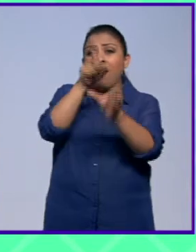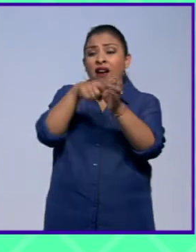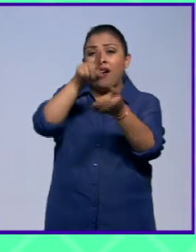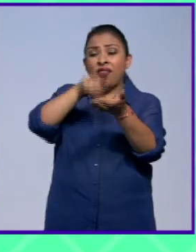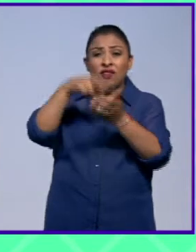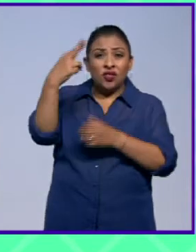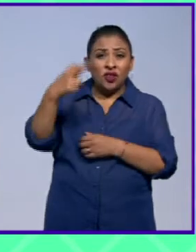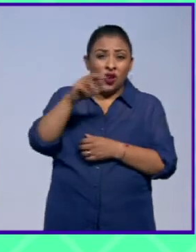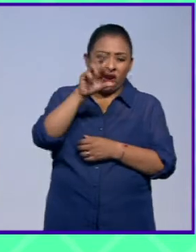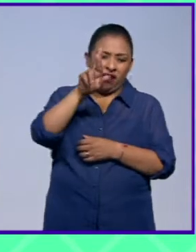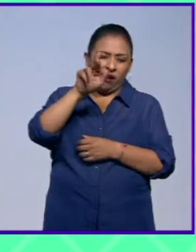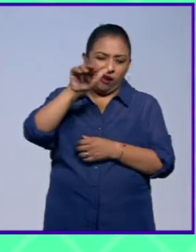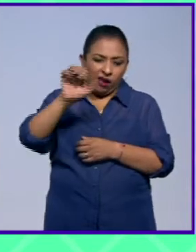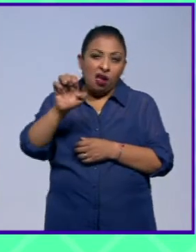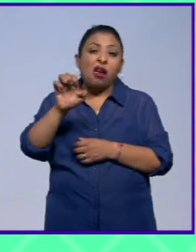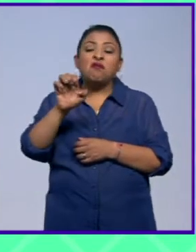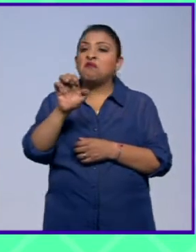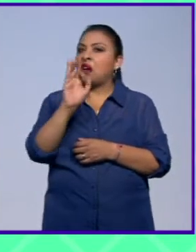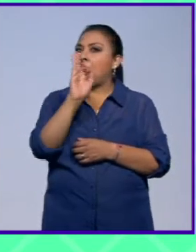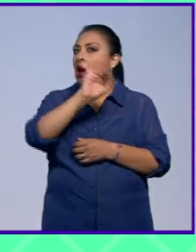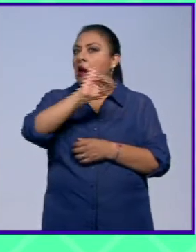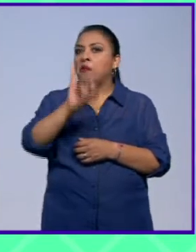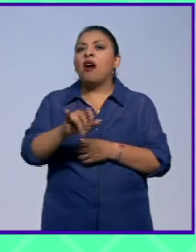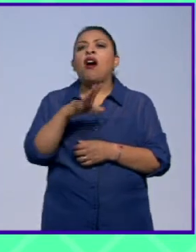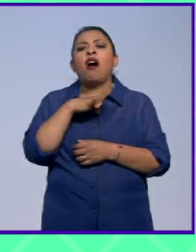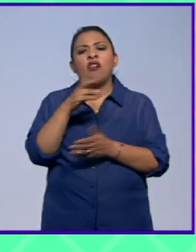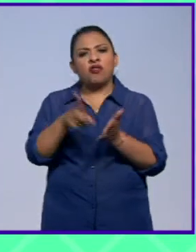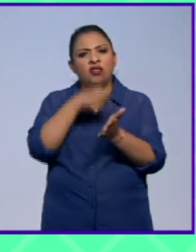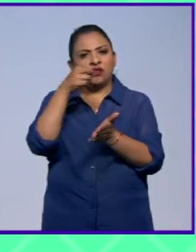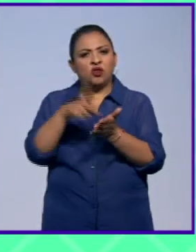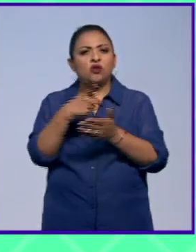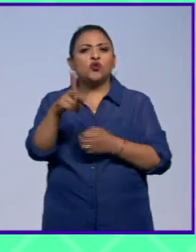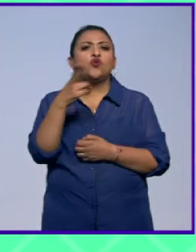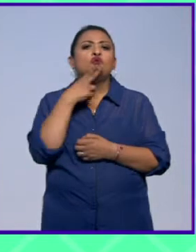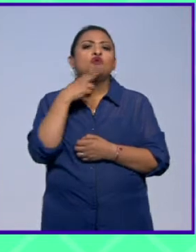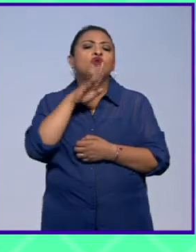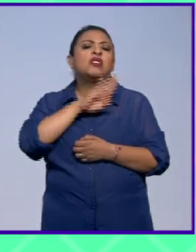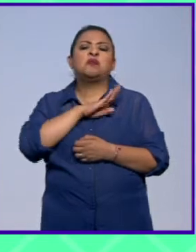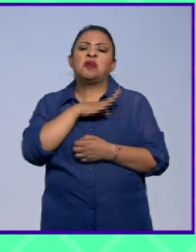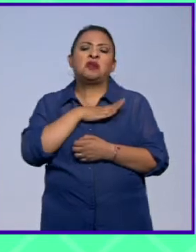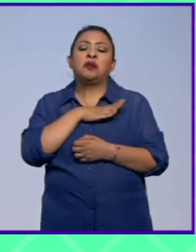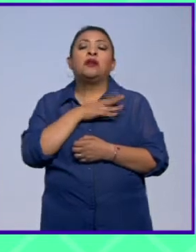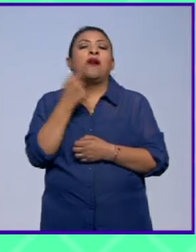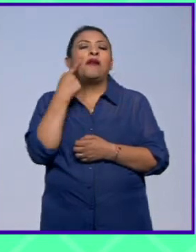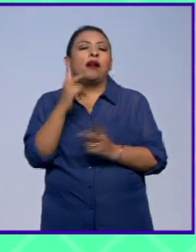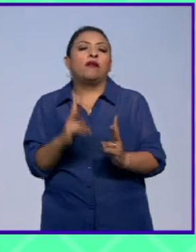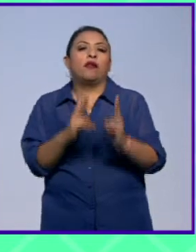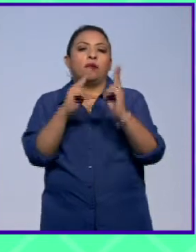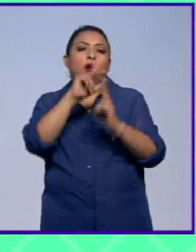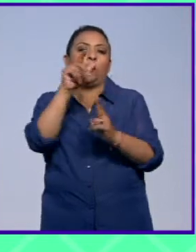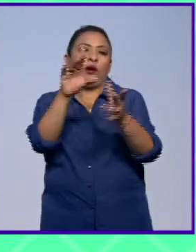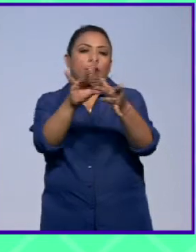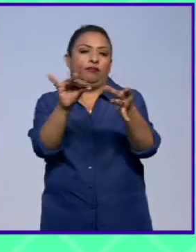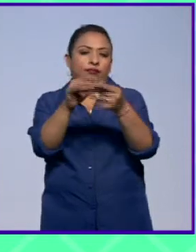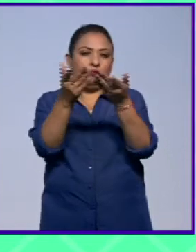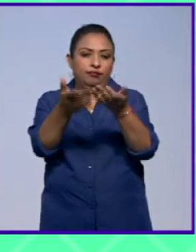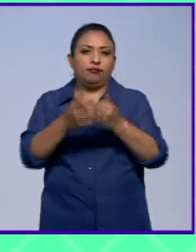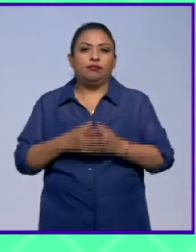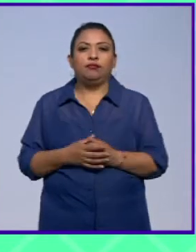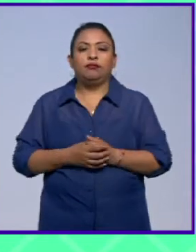Academia de la Lengua a pesar de haber publicado su diccionario de uso del español vamos a hacer un fragmento y lo platicamos